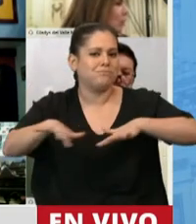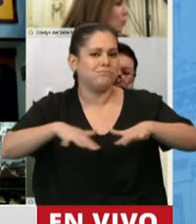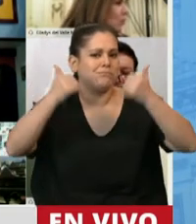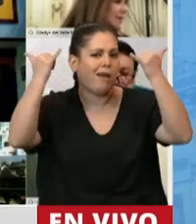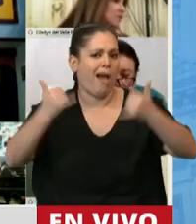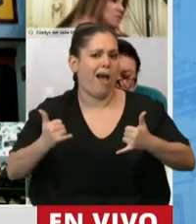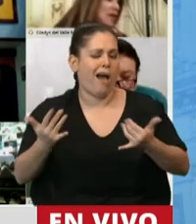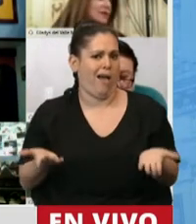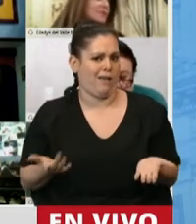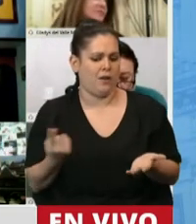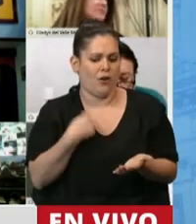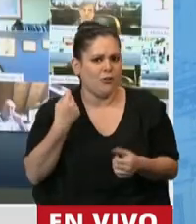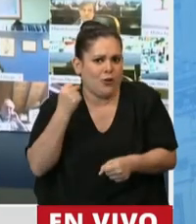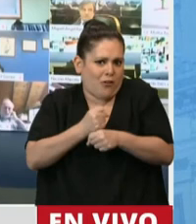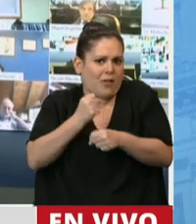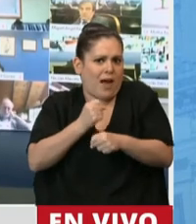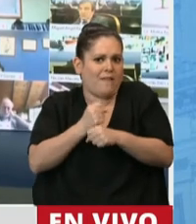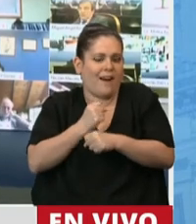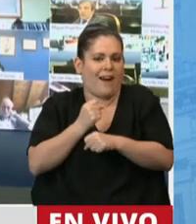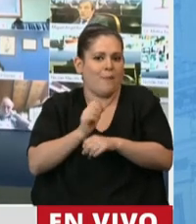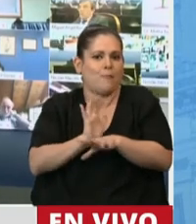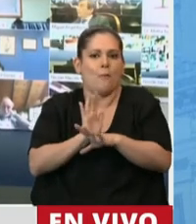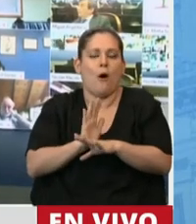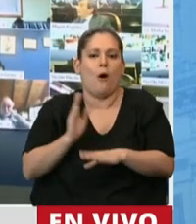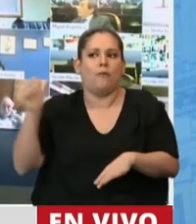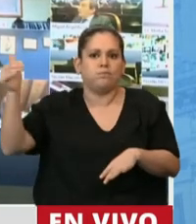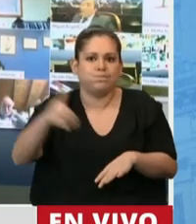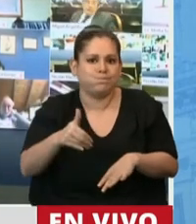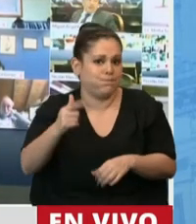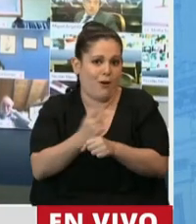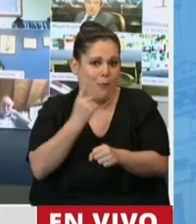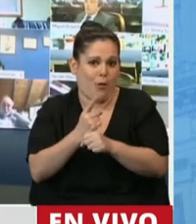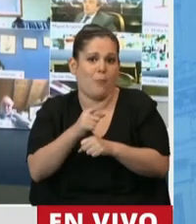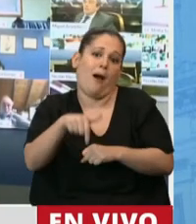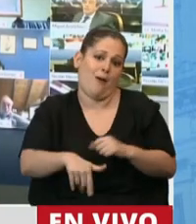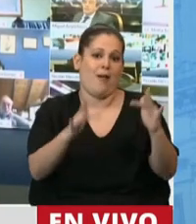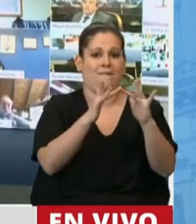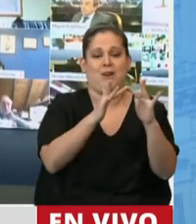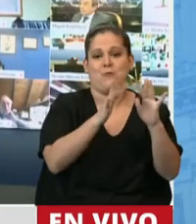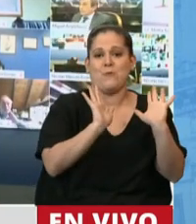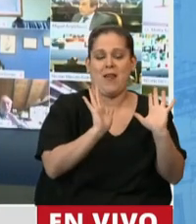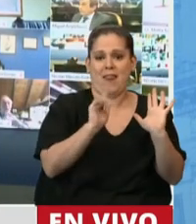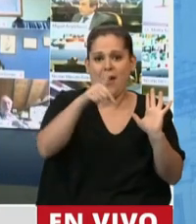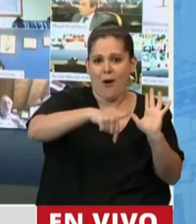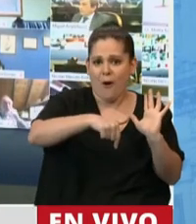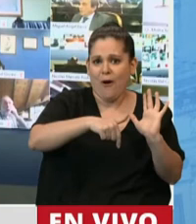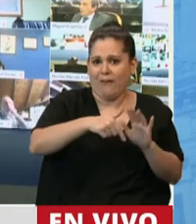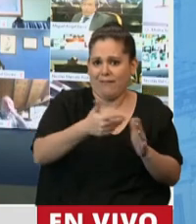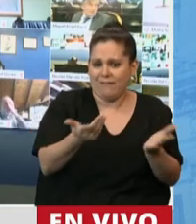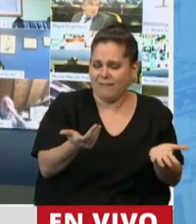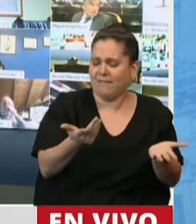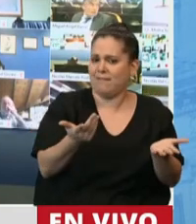estamos trabajando en la nube porque no podemos trabajar físicamente, el otro día tuvimos una capacitación con más de mil jóvenes